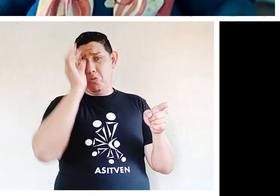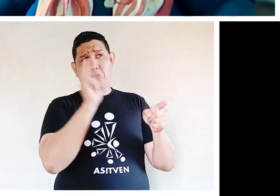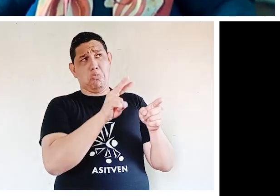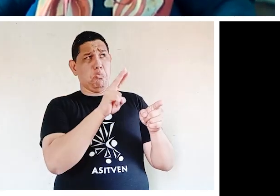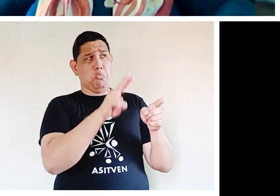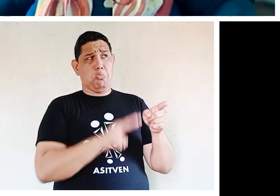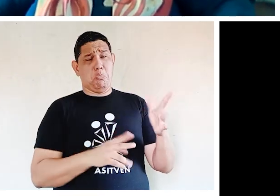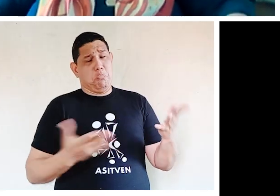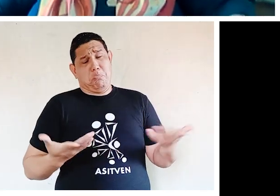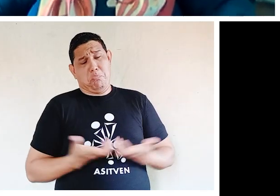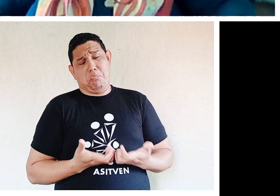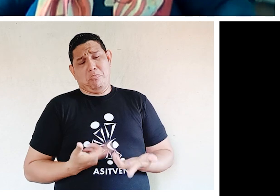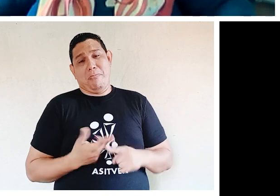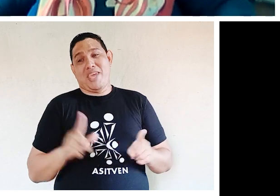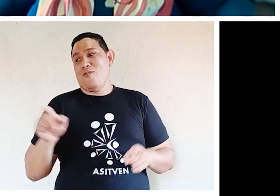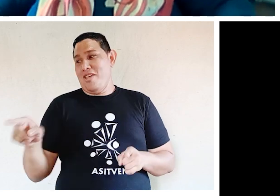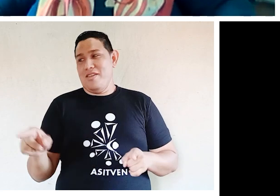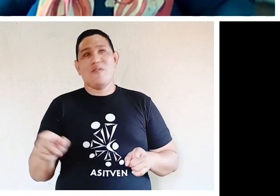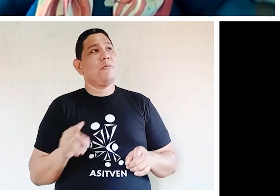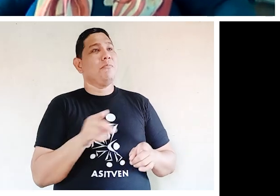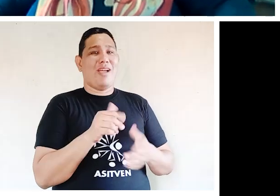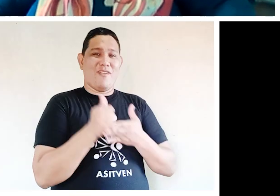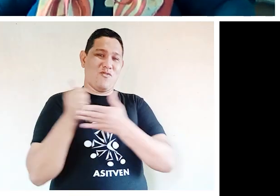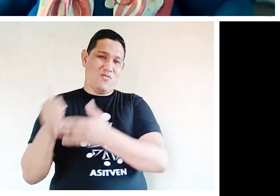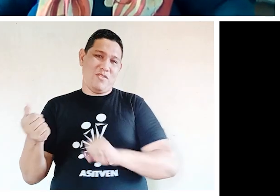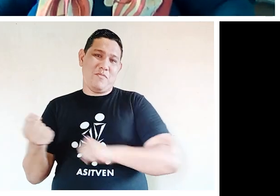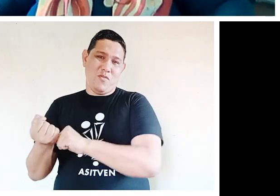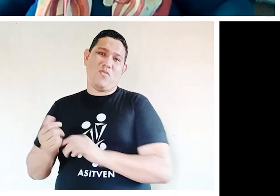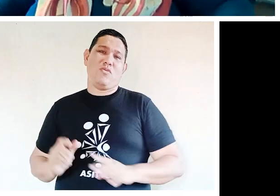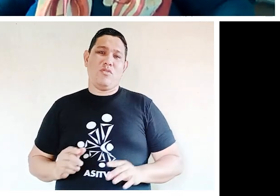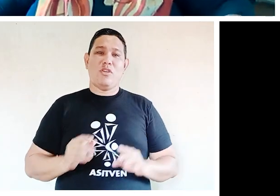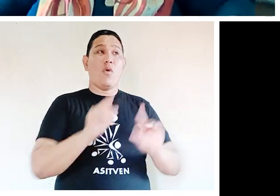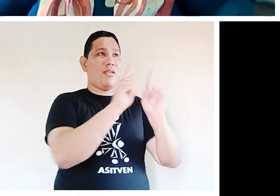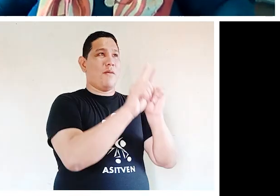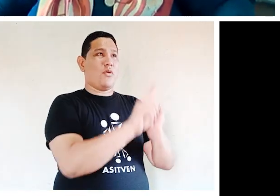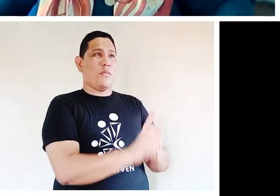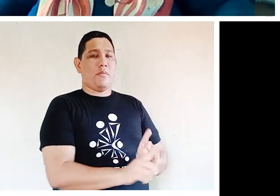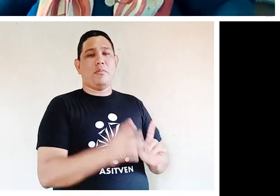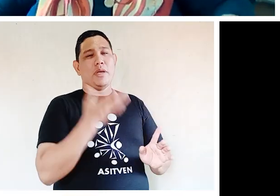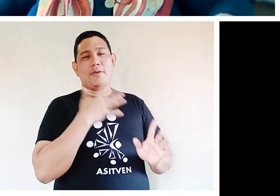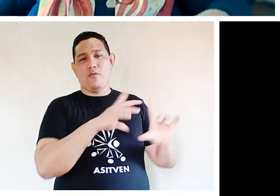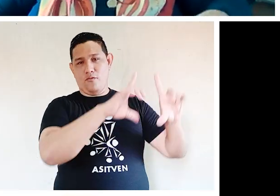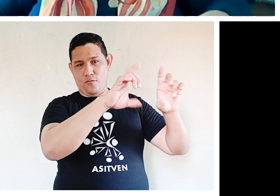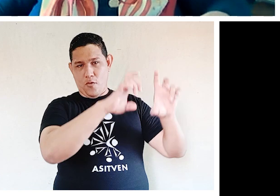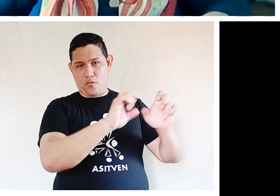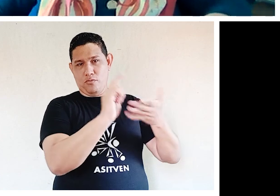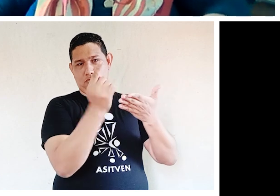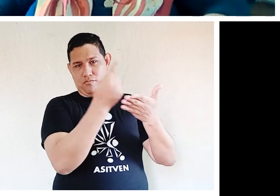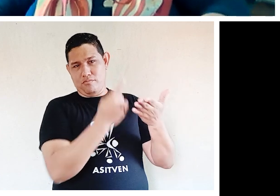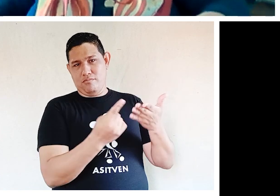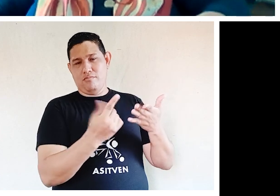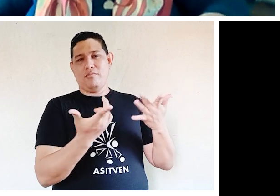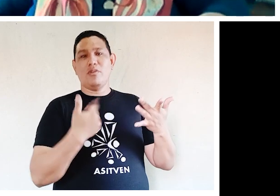se necesita un ordenamiento diferente de la información, de las gráficas, de la manera como